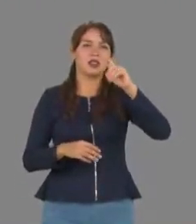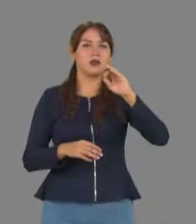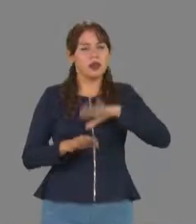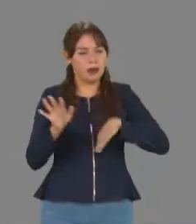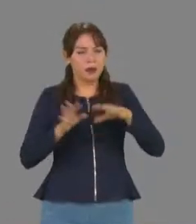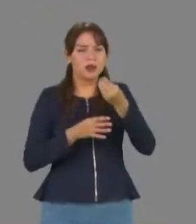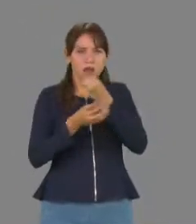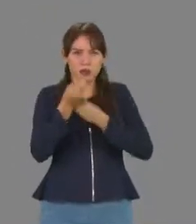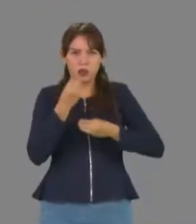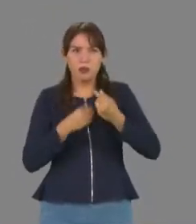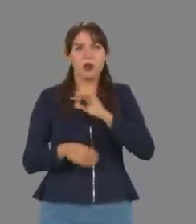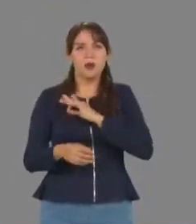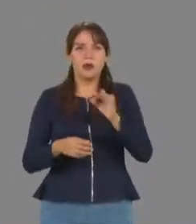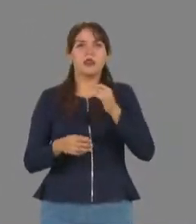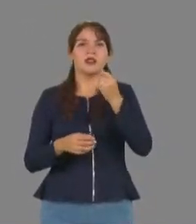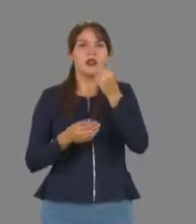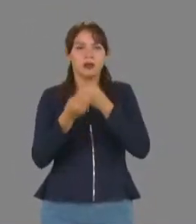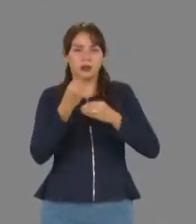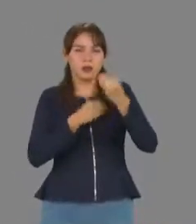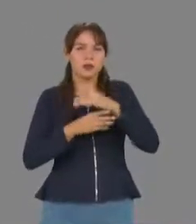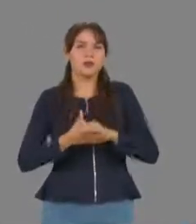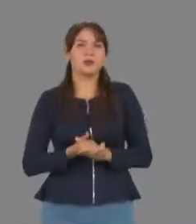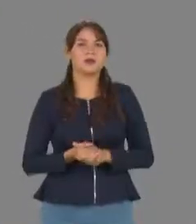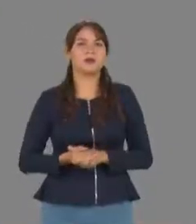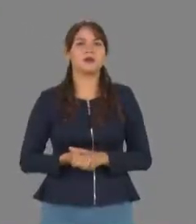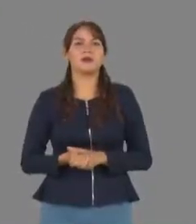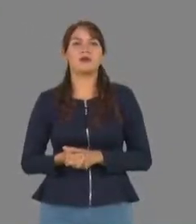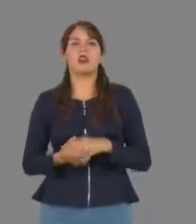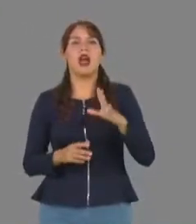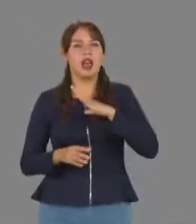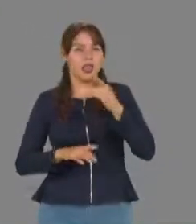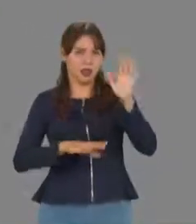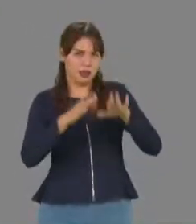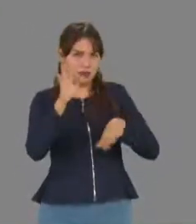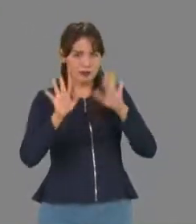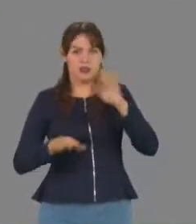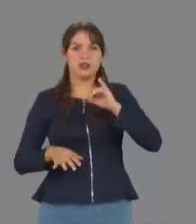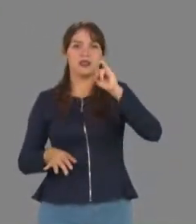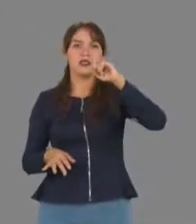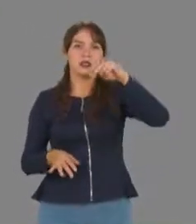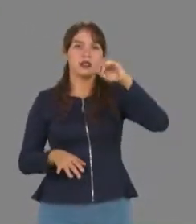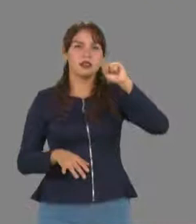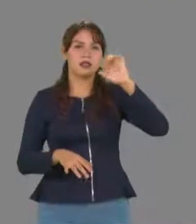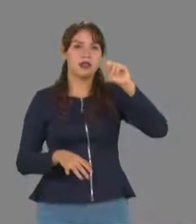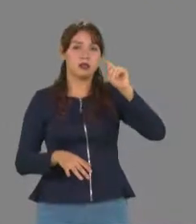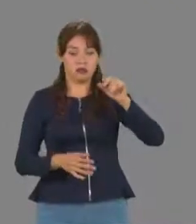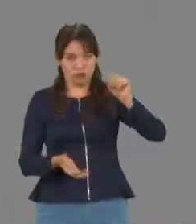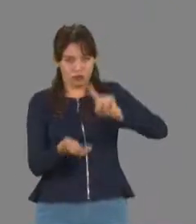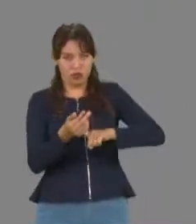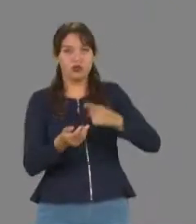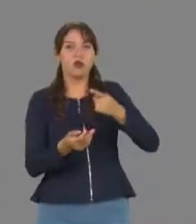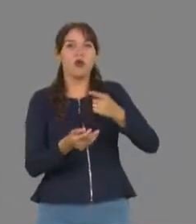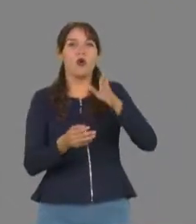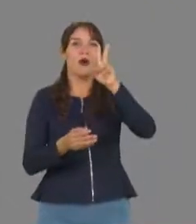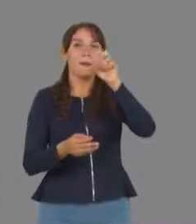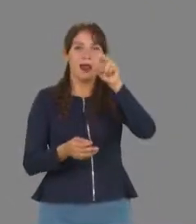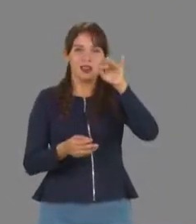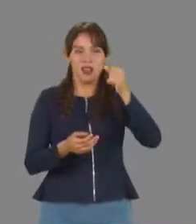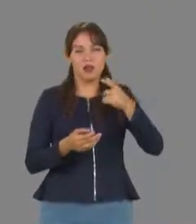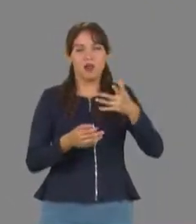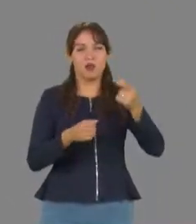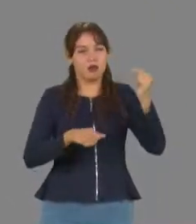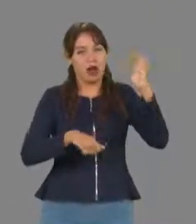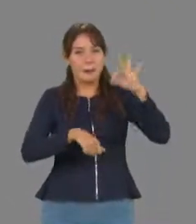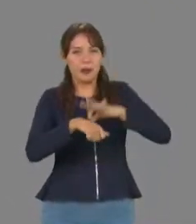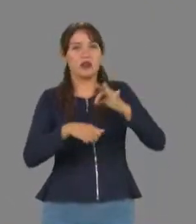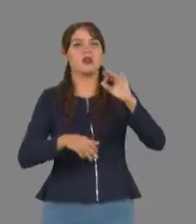consumo es llamativo en el caso de la entomofagia. De hecho, hay insectos que pueden ser venenosos, otros pueden contener